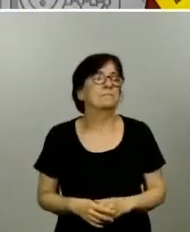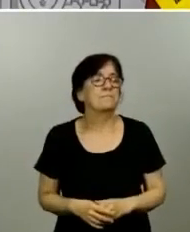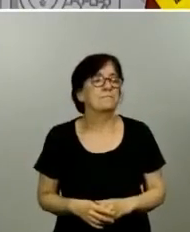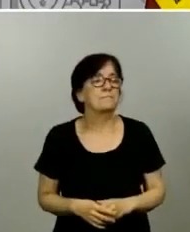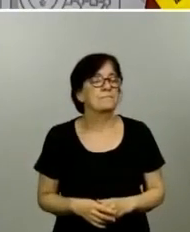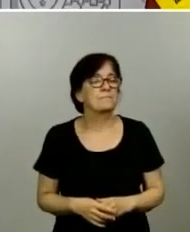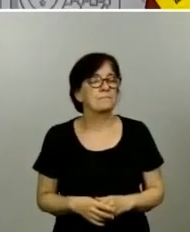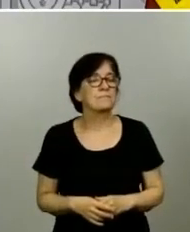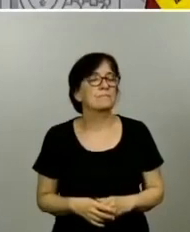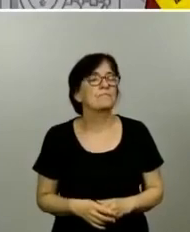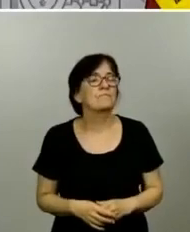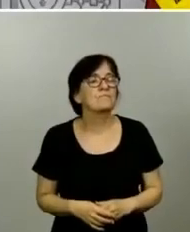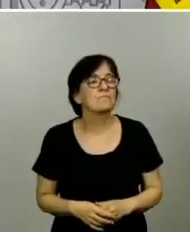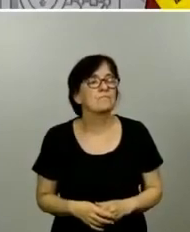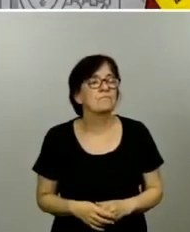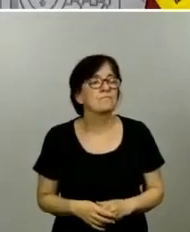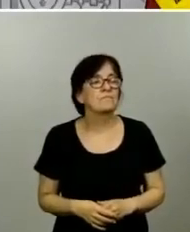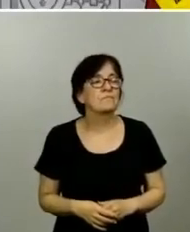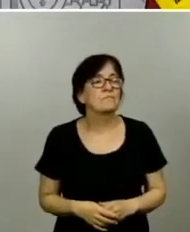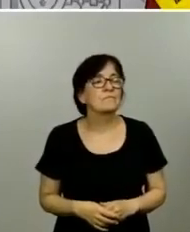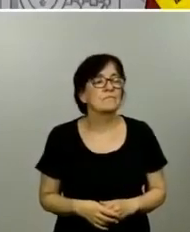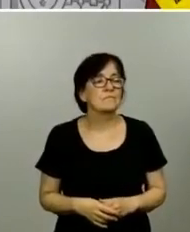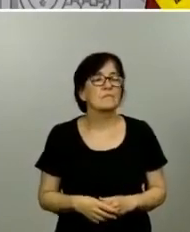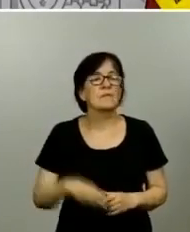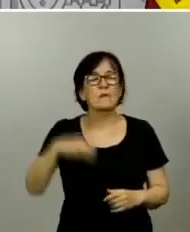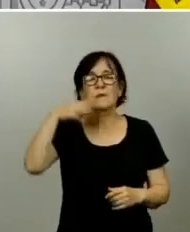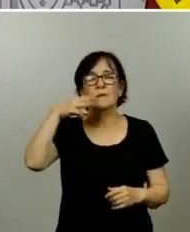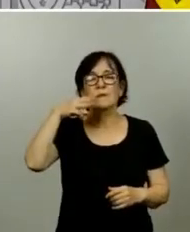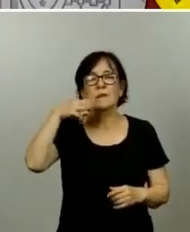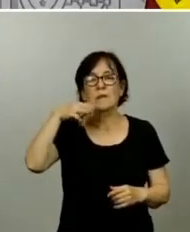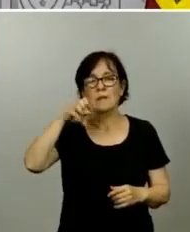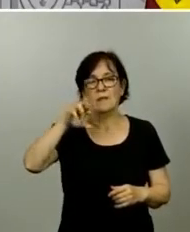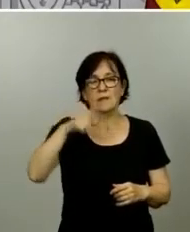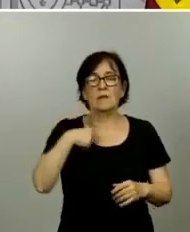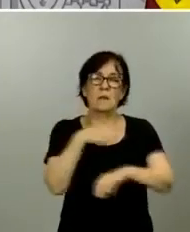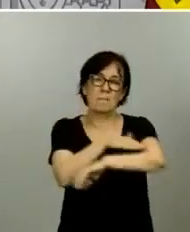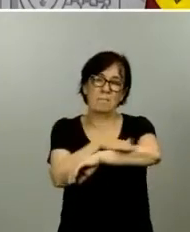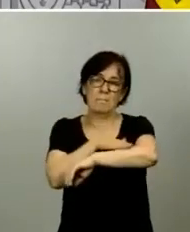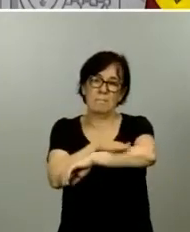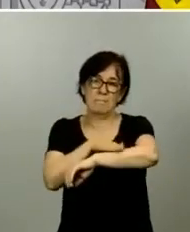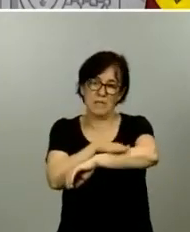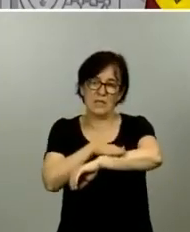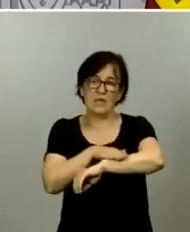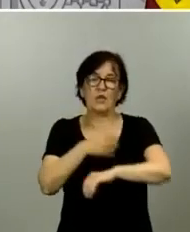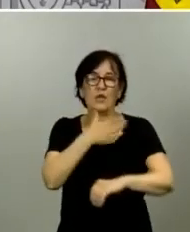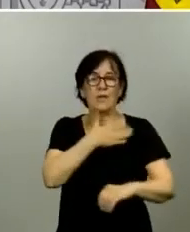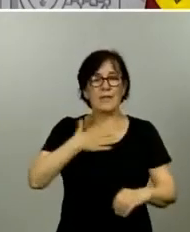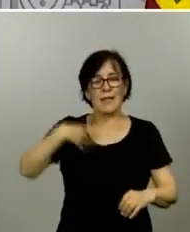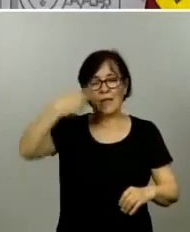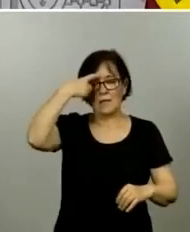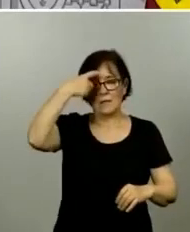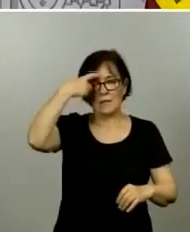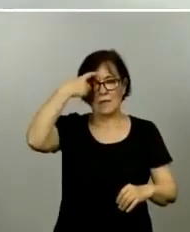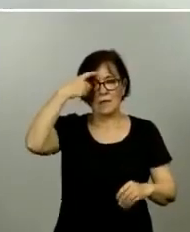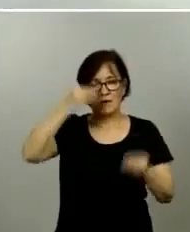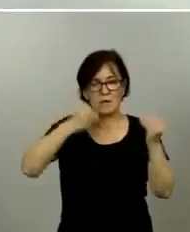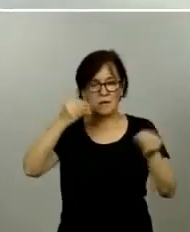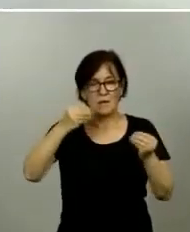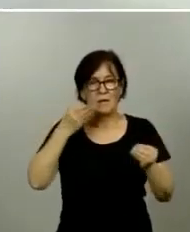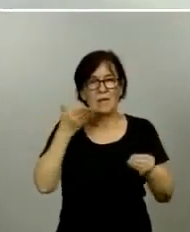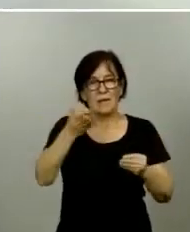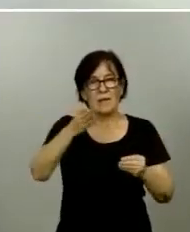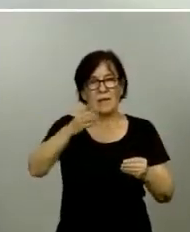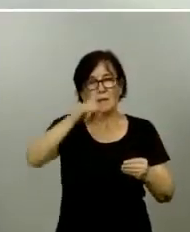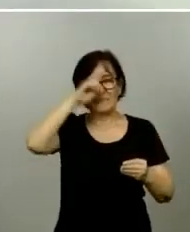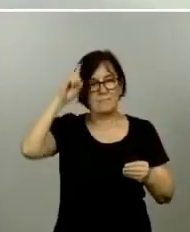Sí Mercedes Araya de Expansión Ministro yo quería saber si van a atender a la petición que ha hecho a Madrid de que